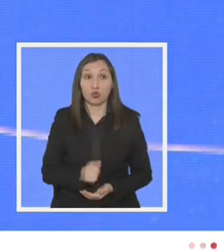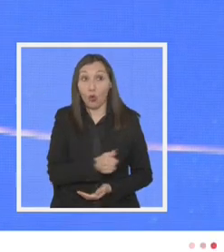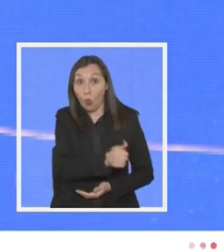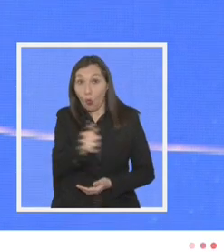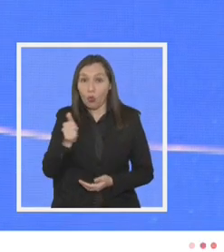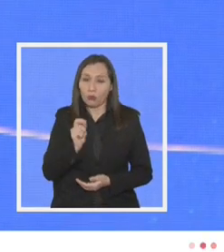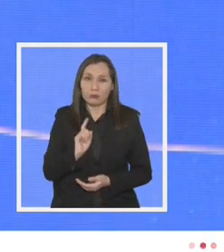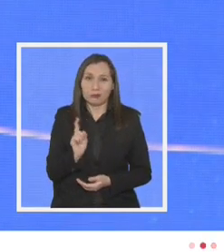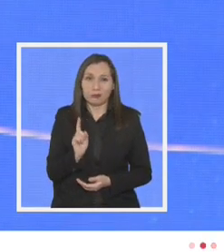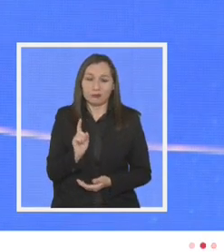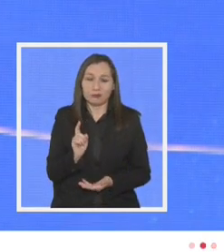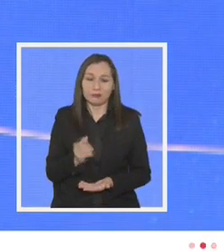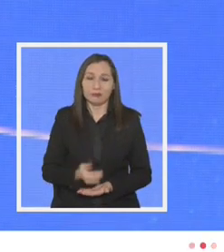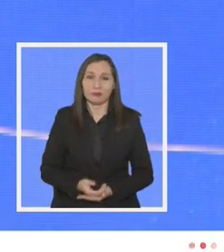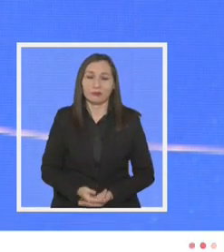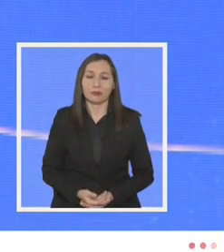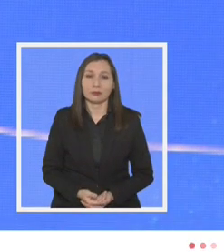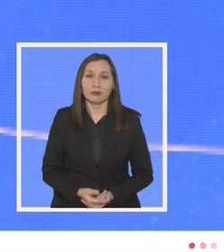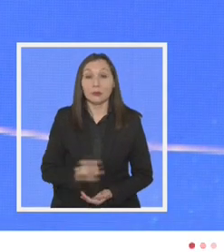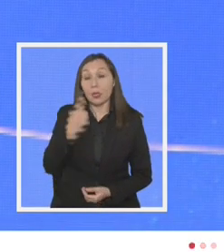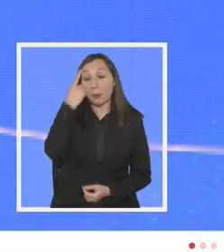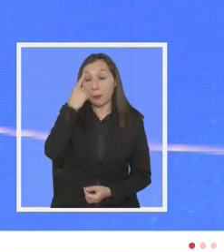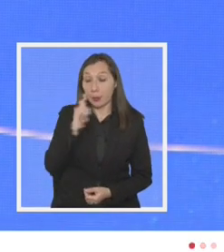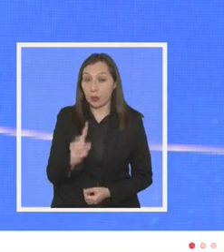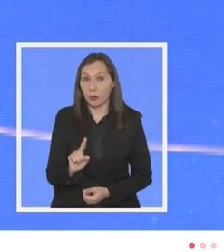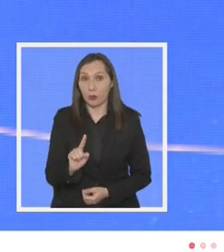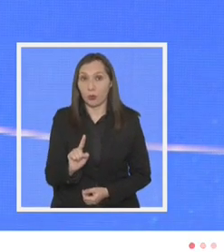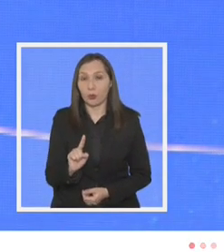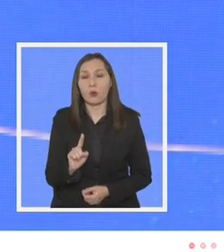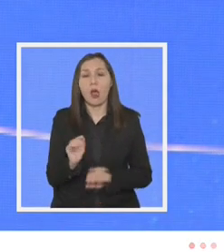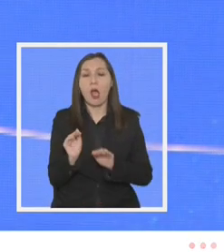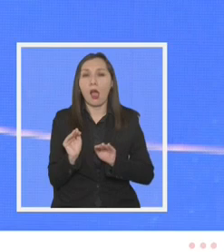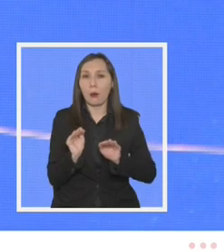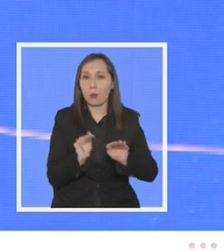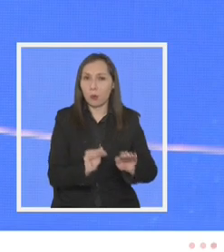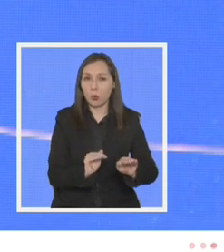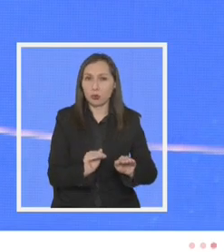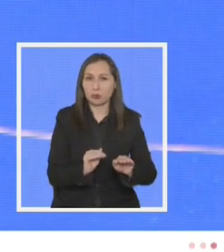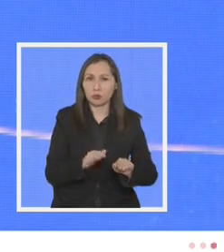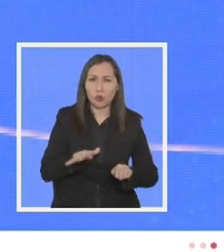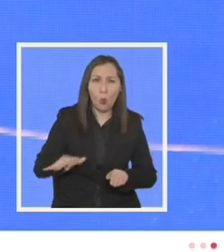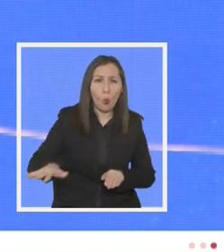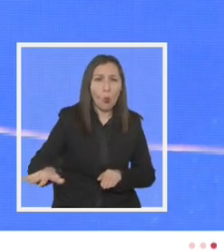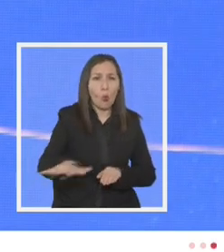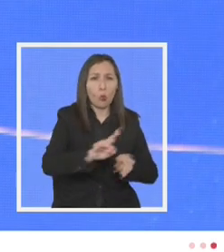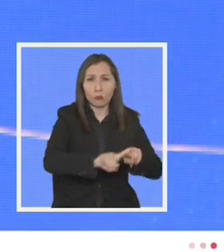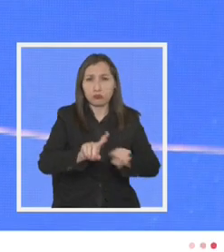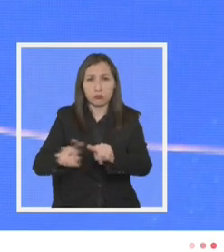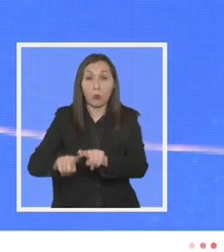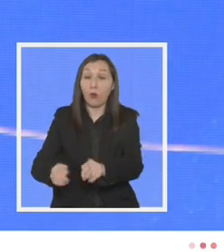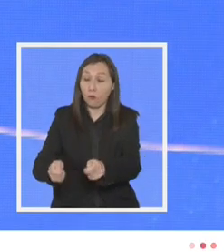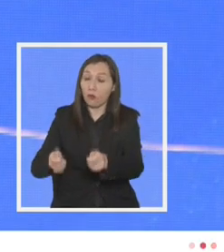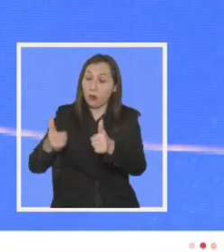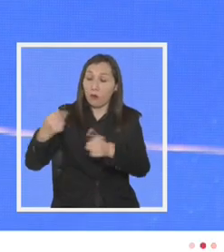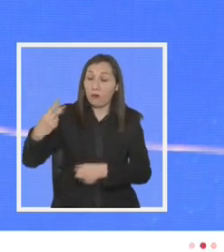todos pero un apoyo transversal que es muy valorable